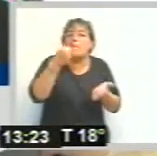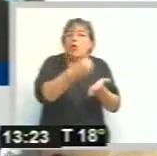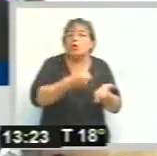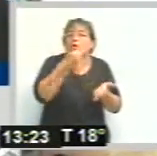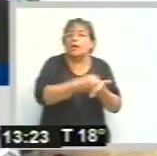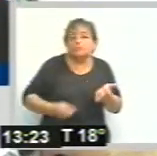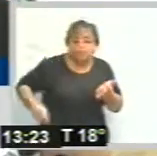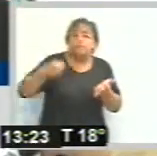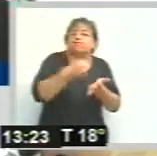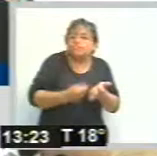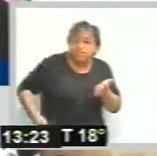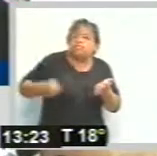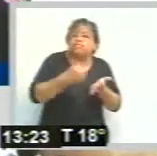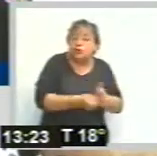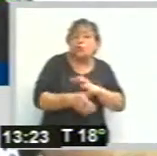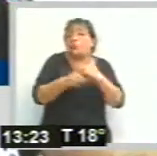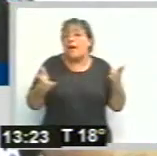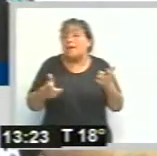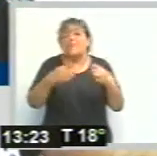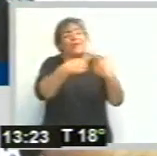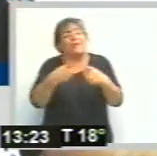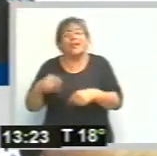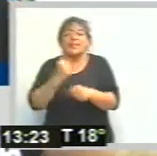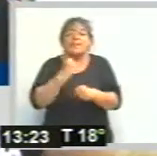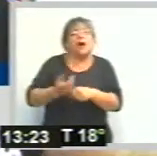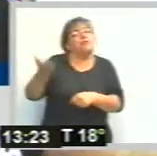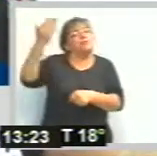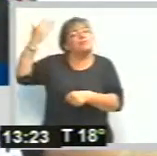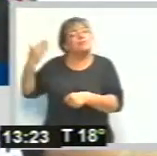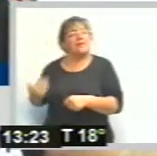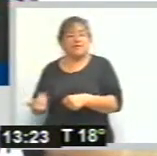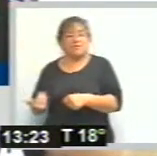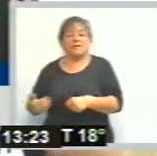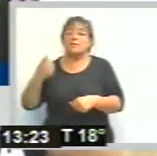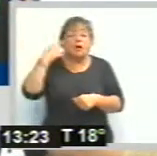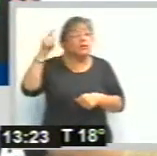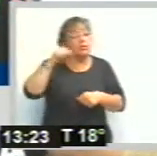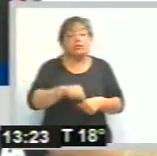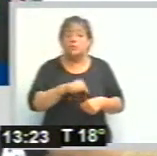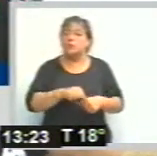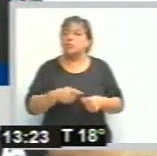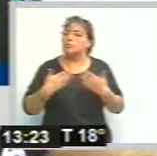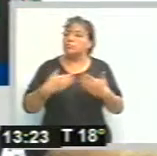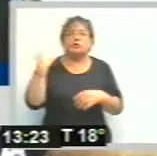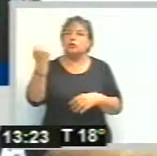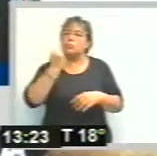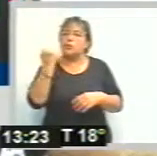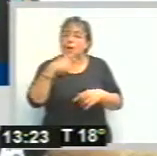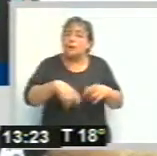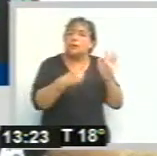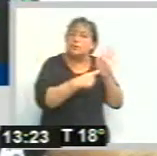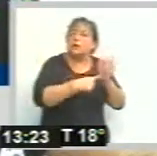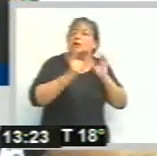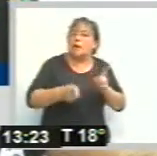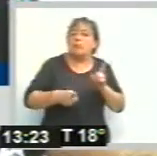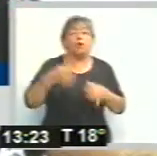actividad en la que se desempeñaron. Así que, creo que es muy importante esta norma, es un hecho también